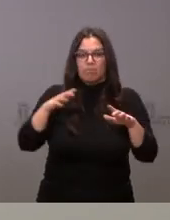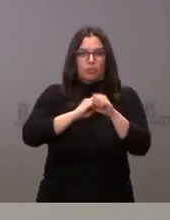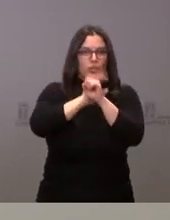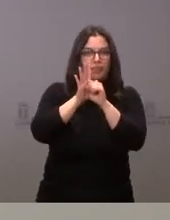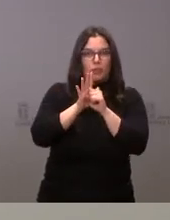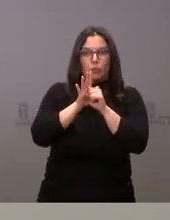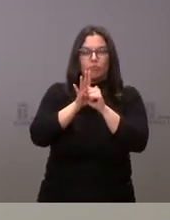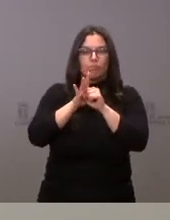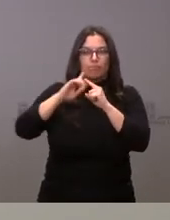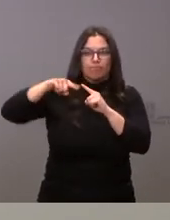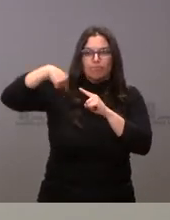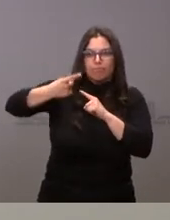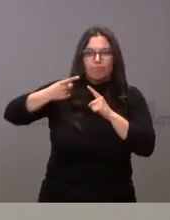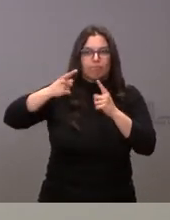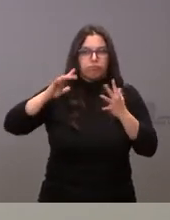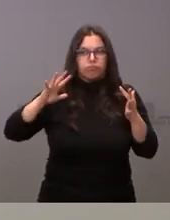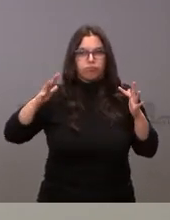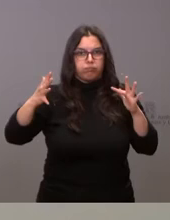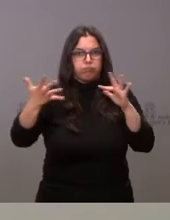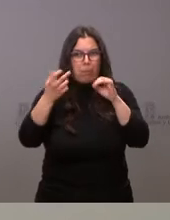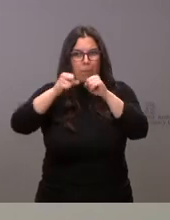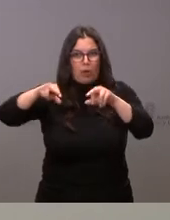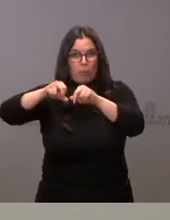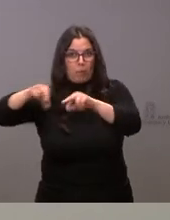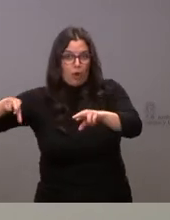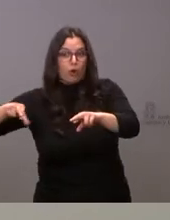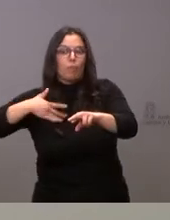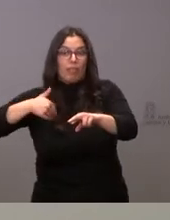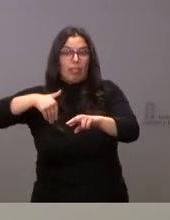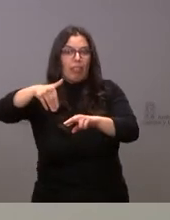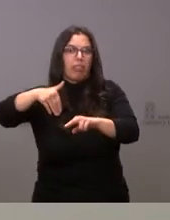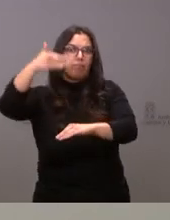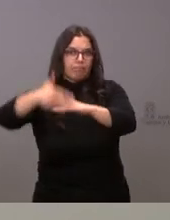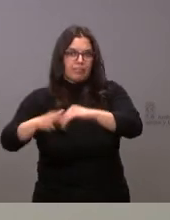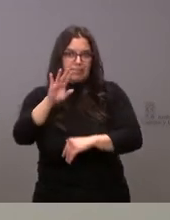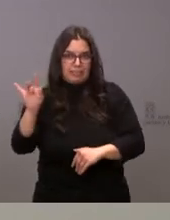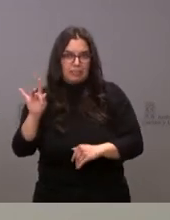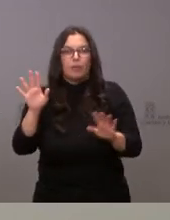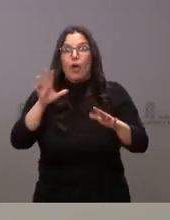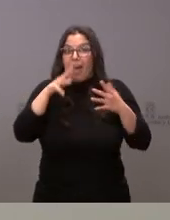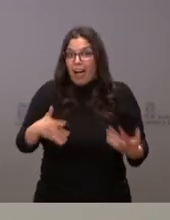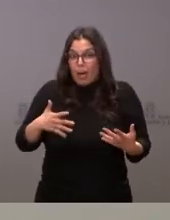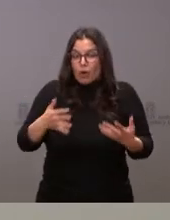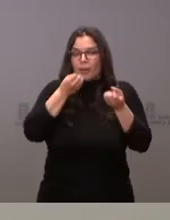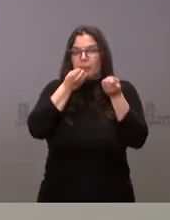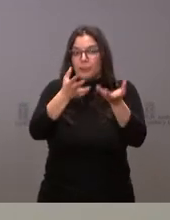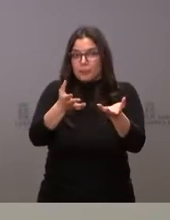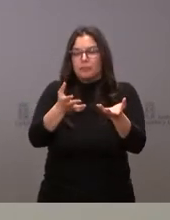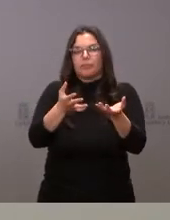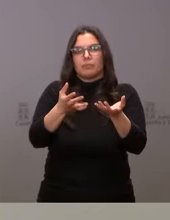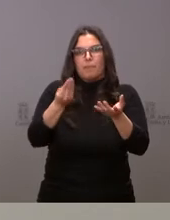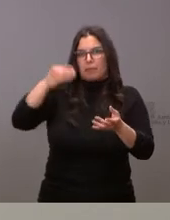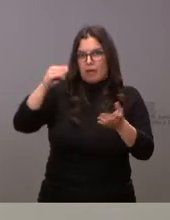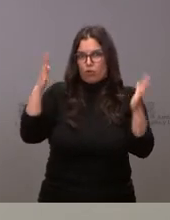aconsejaran otra decisión, pues se podría tomar más adelante, pero esto es lo que les puedo informar en este momento.